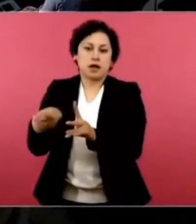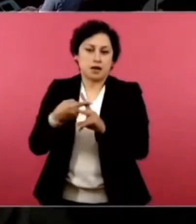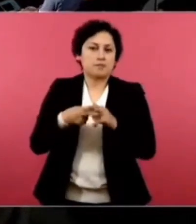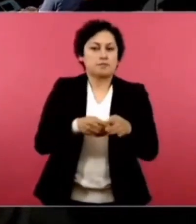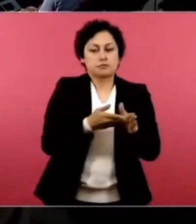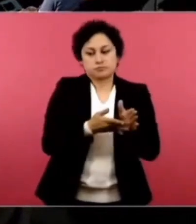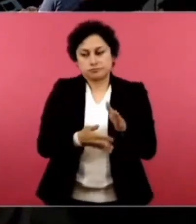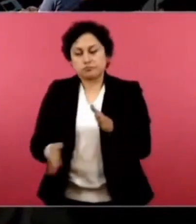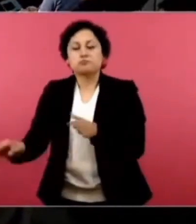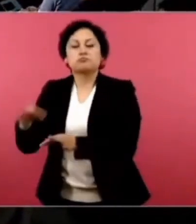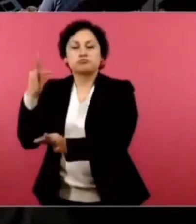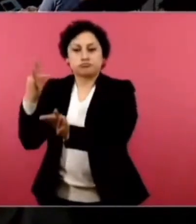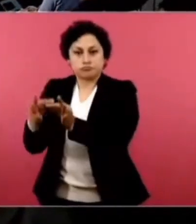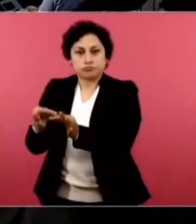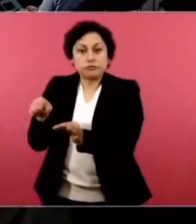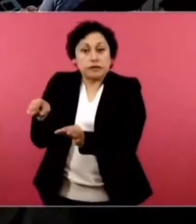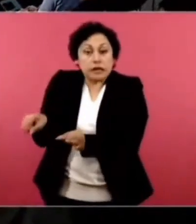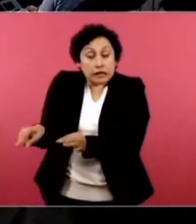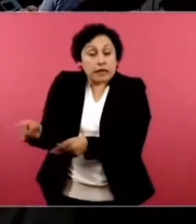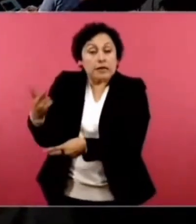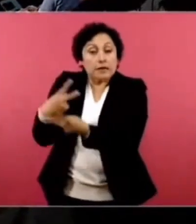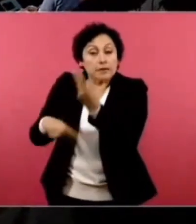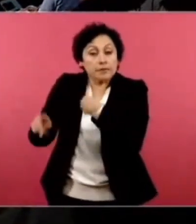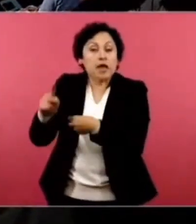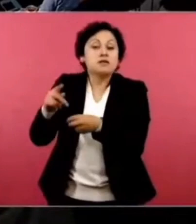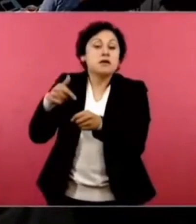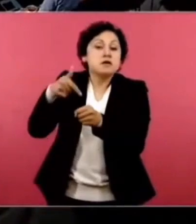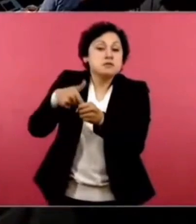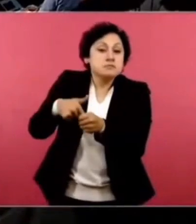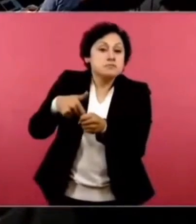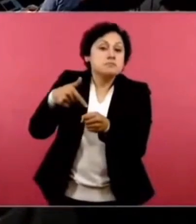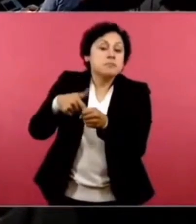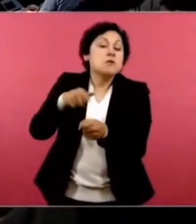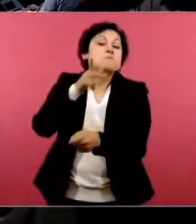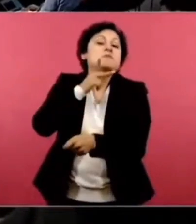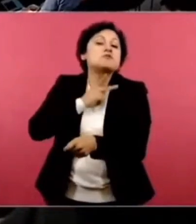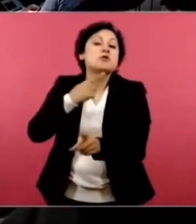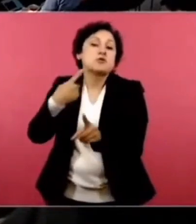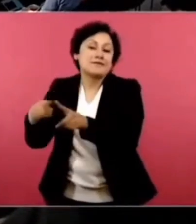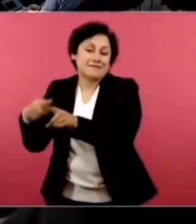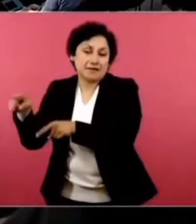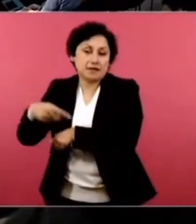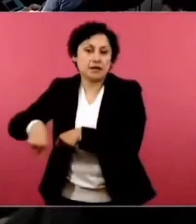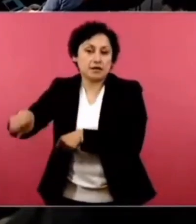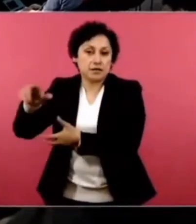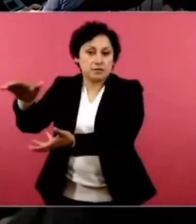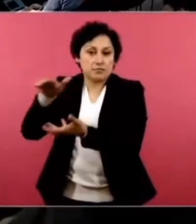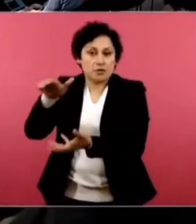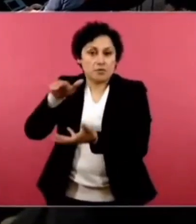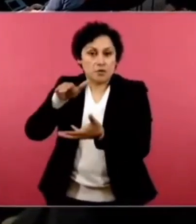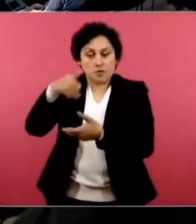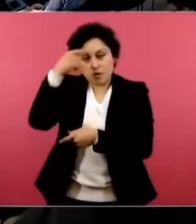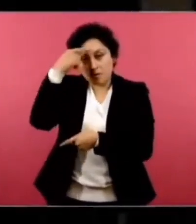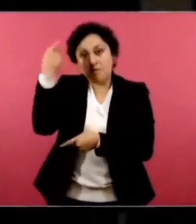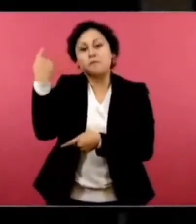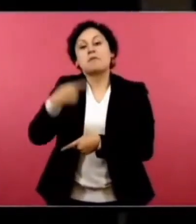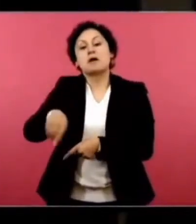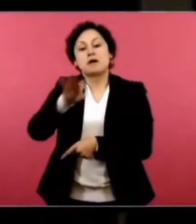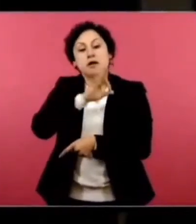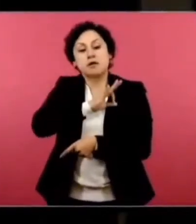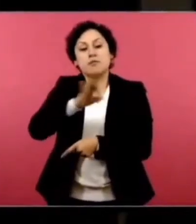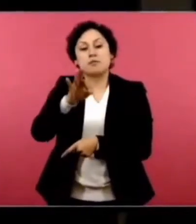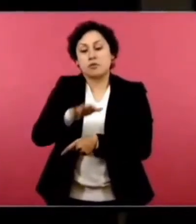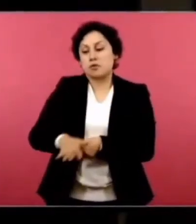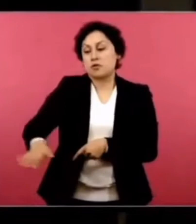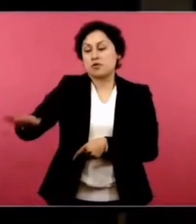contribuirá a tener suficiente crudo cumpliendo su promesa de fortalecer la exploración y producción para echar a andar al